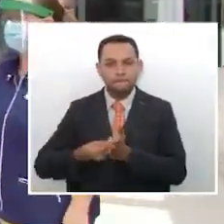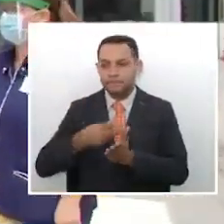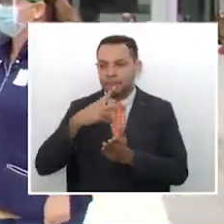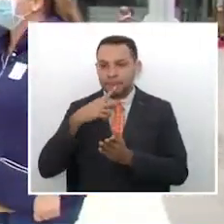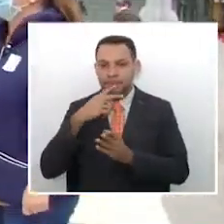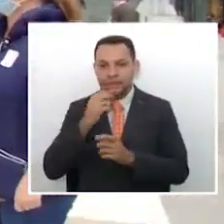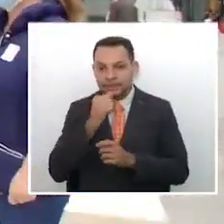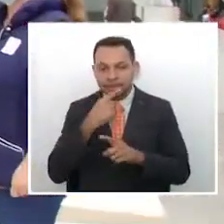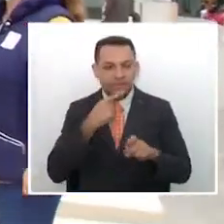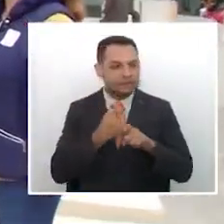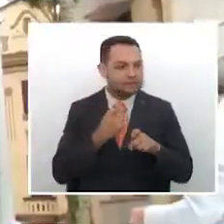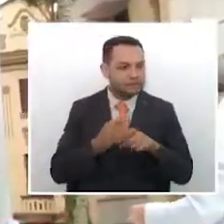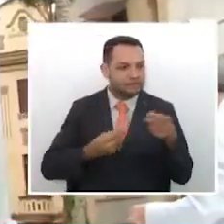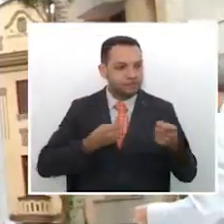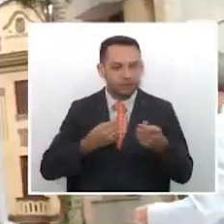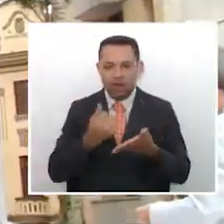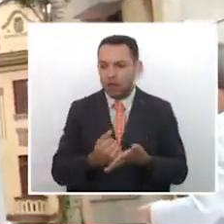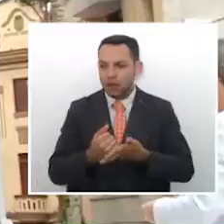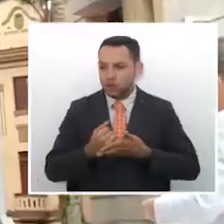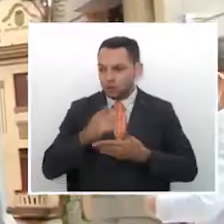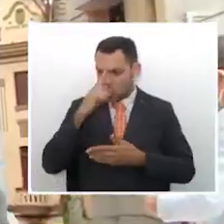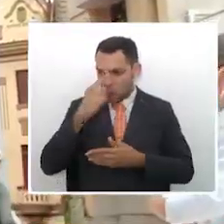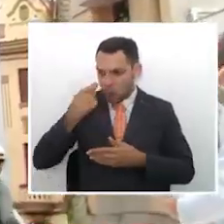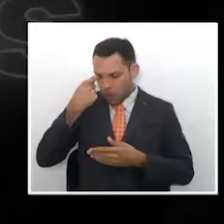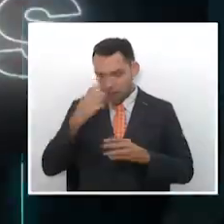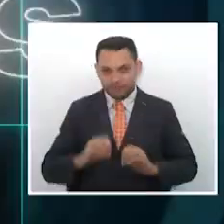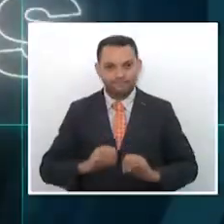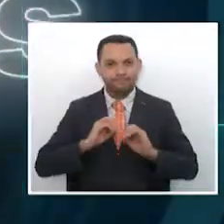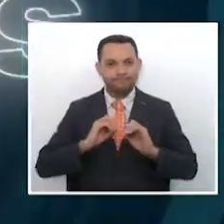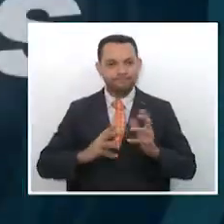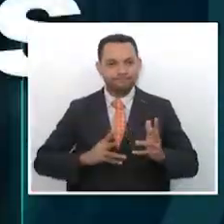y no han recibido ayudas por parte del gobierno.